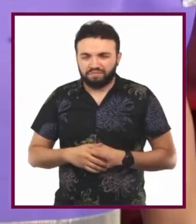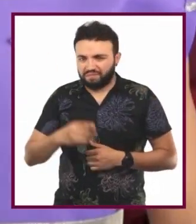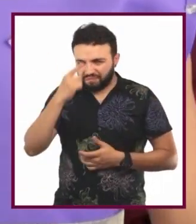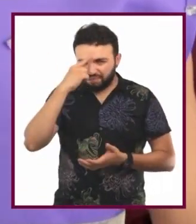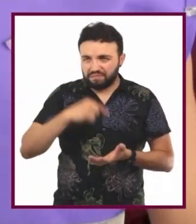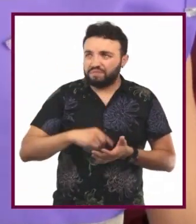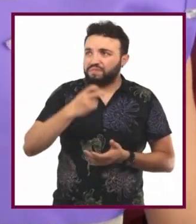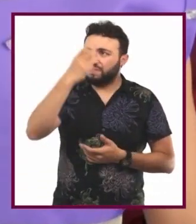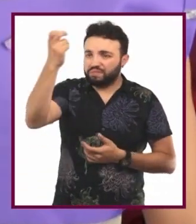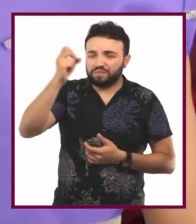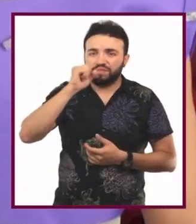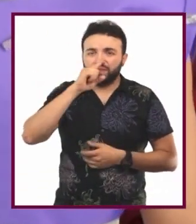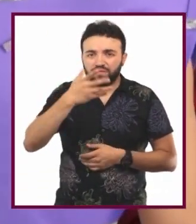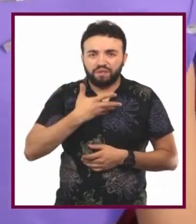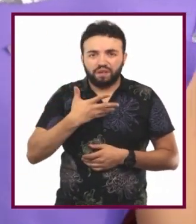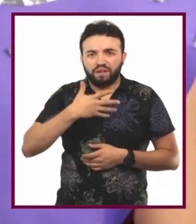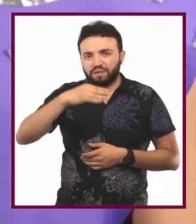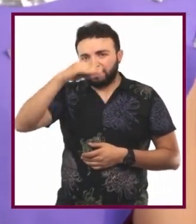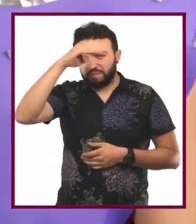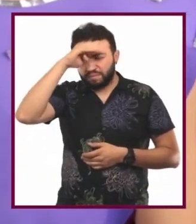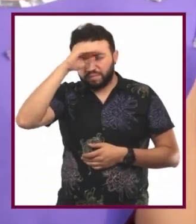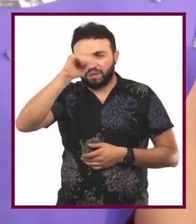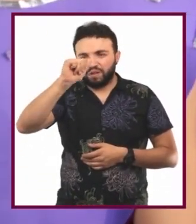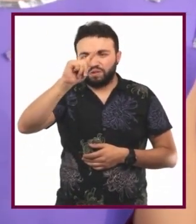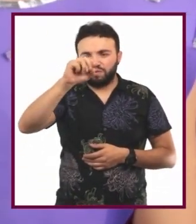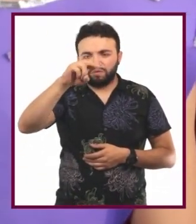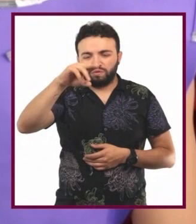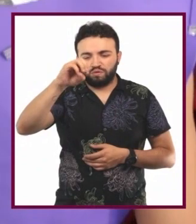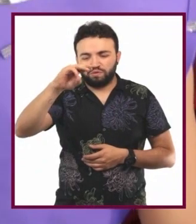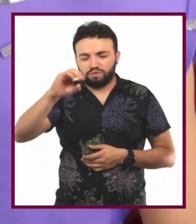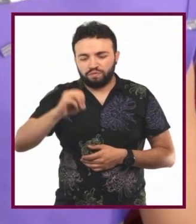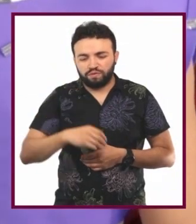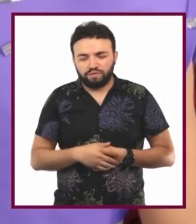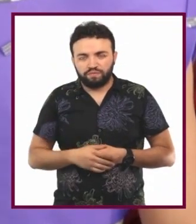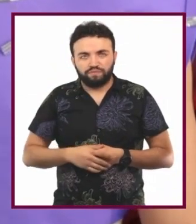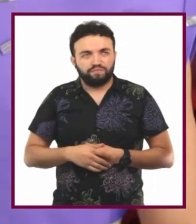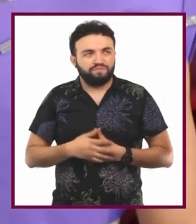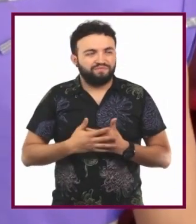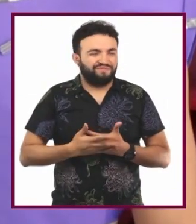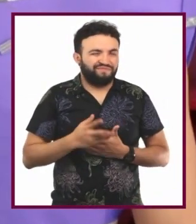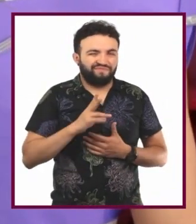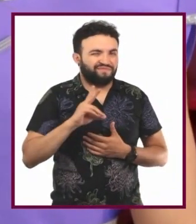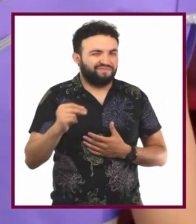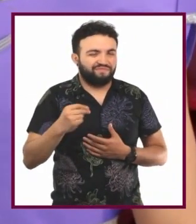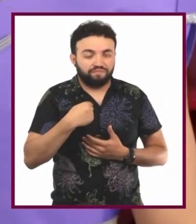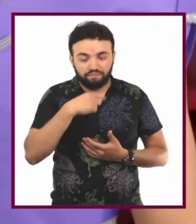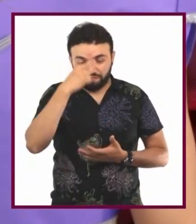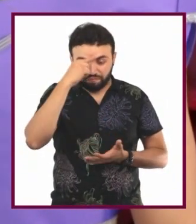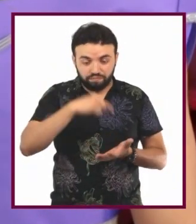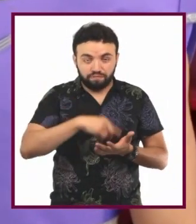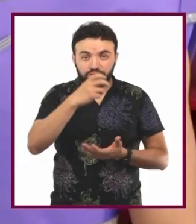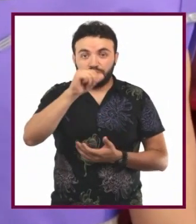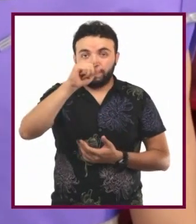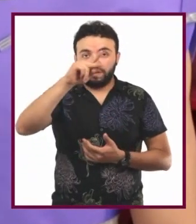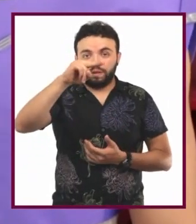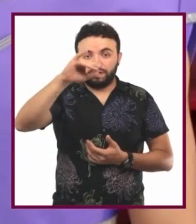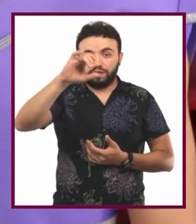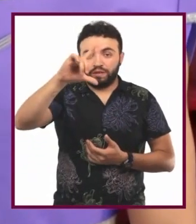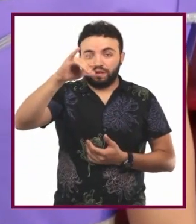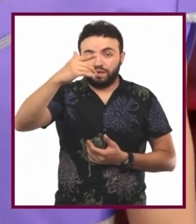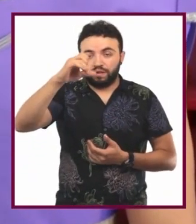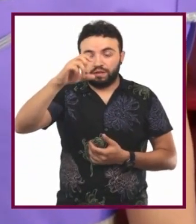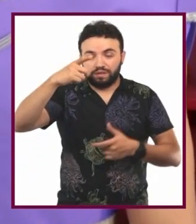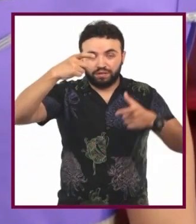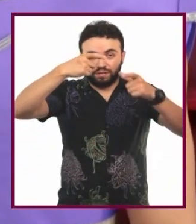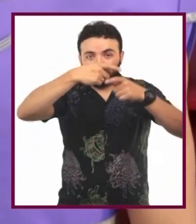¿Crees que ellos también tengan un pensamiento autónomo? No, Dari. Yo creo que los alienígenas deben tener trucos